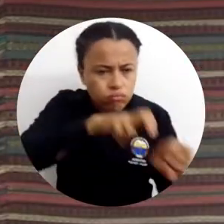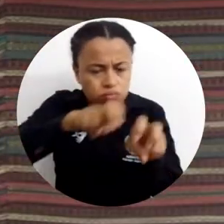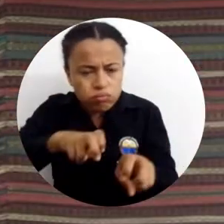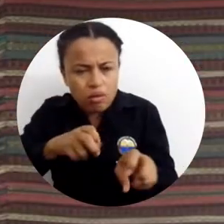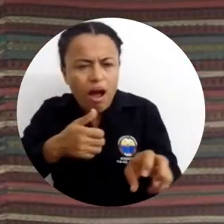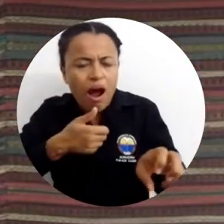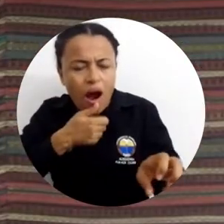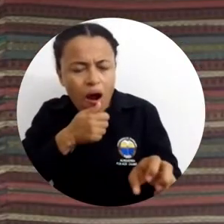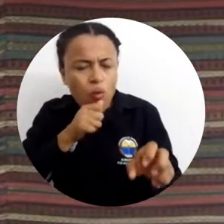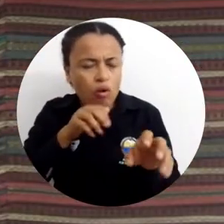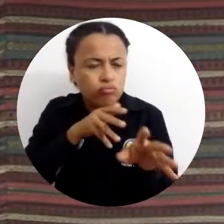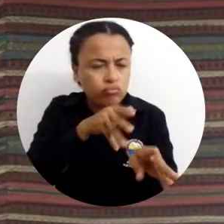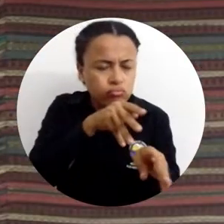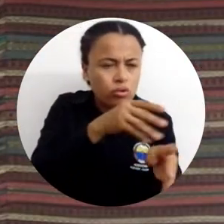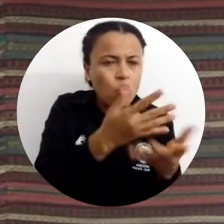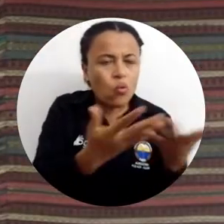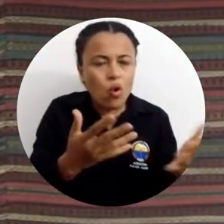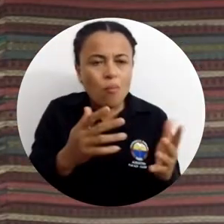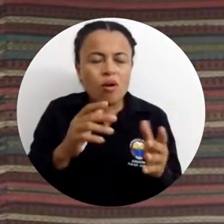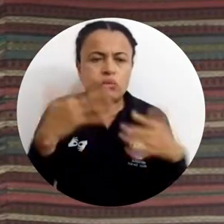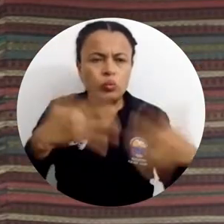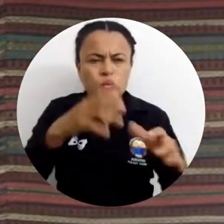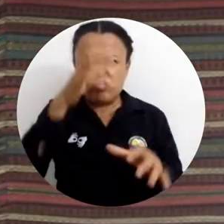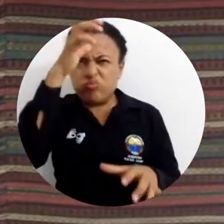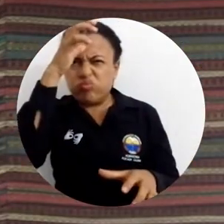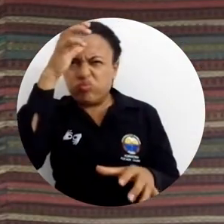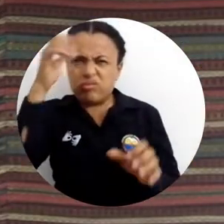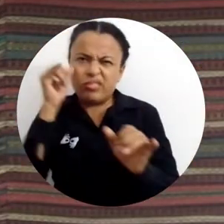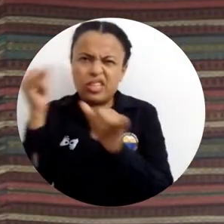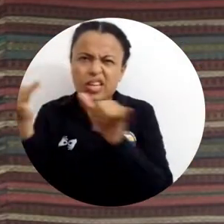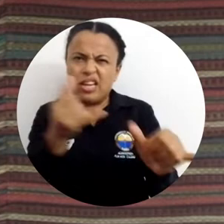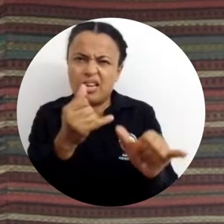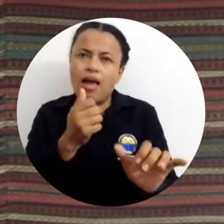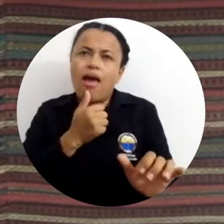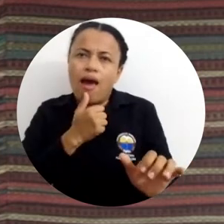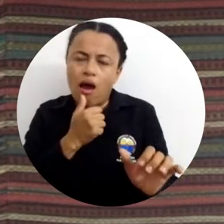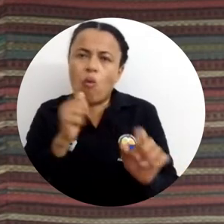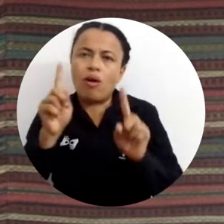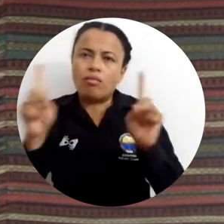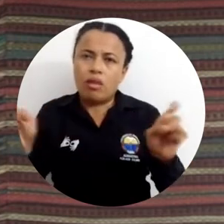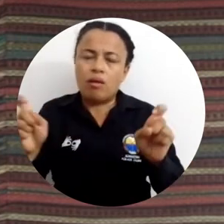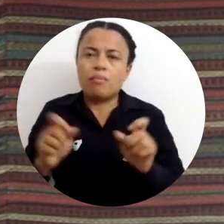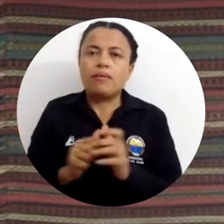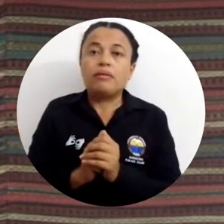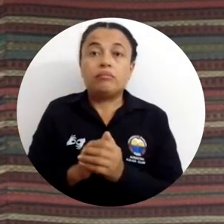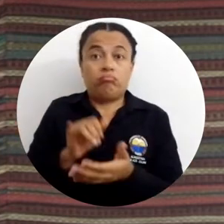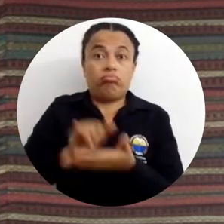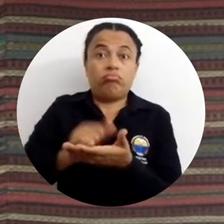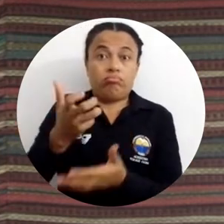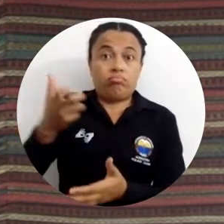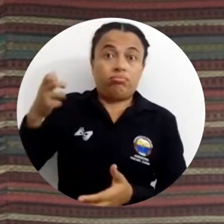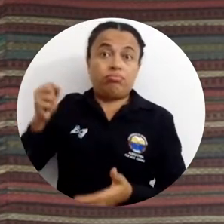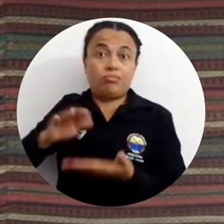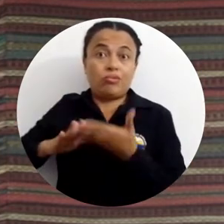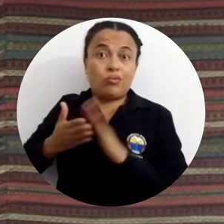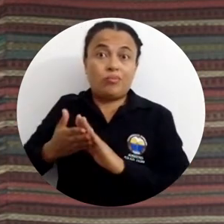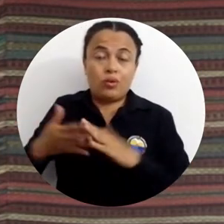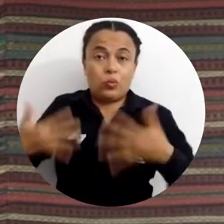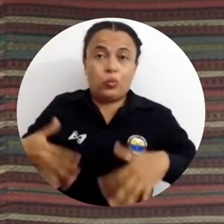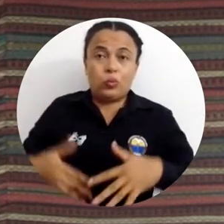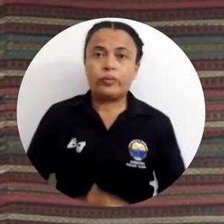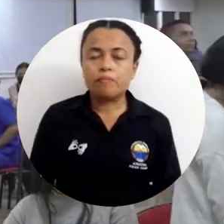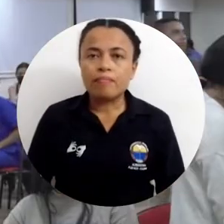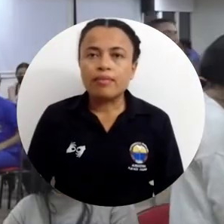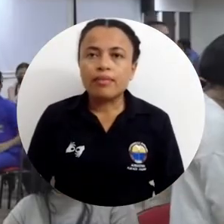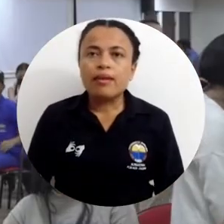requirieron un enorme conocimiento de la ingeniería hidráulica por parte de estas comunidades